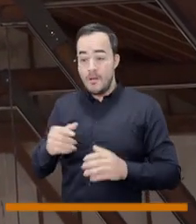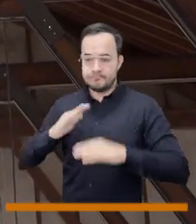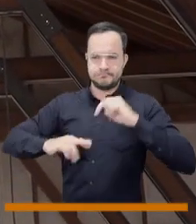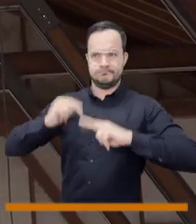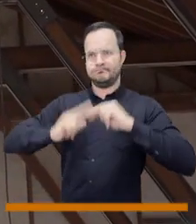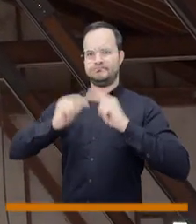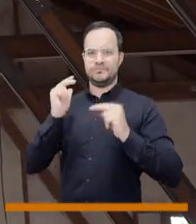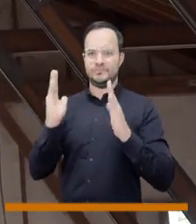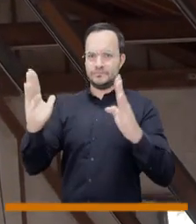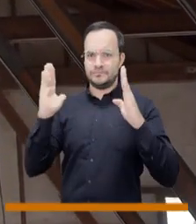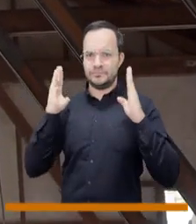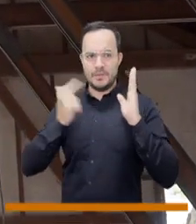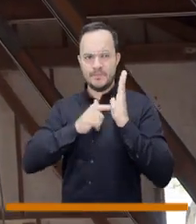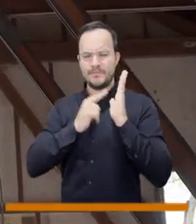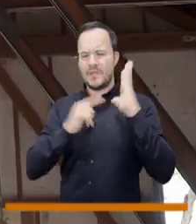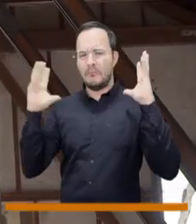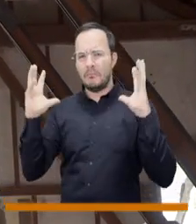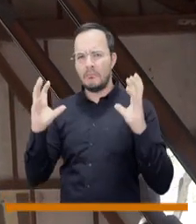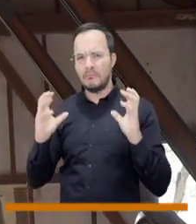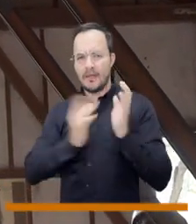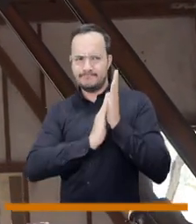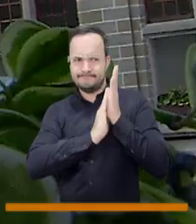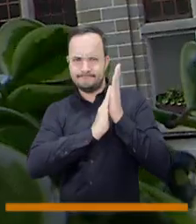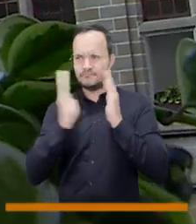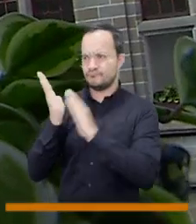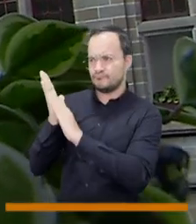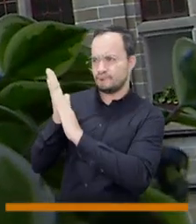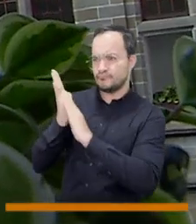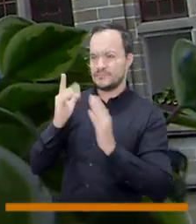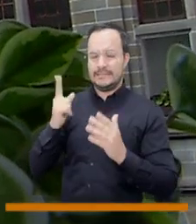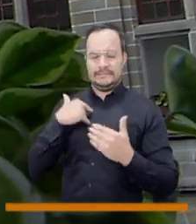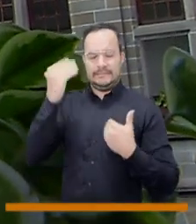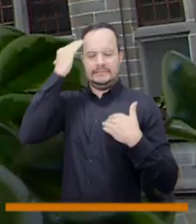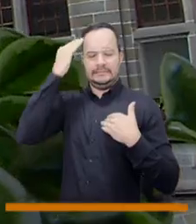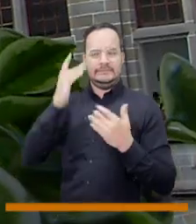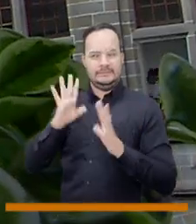se intervino con toda la ciencia con toda la conciencia y la paciencia